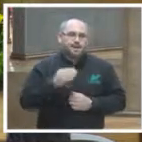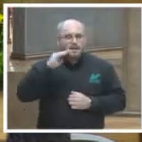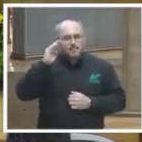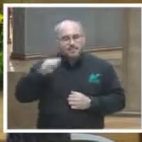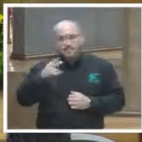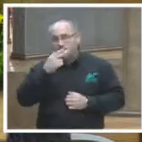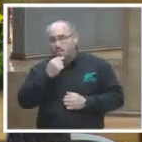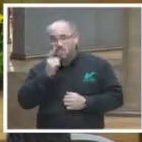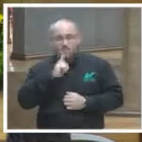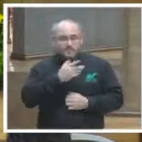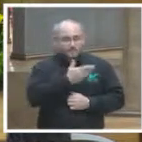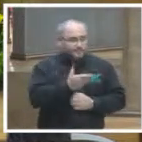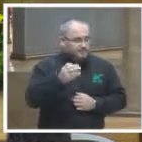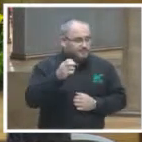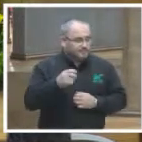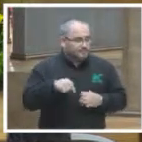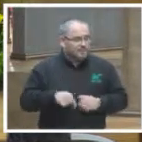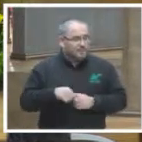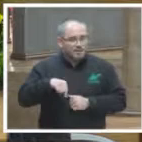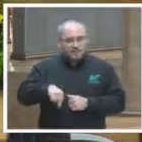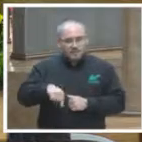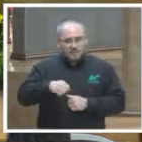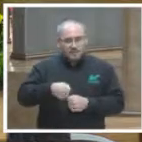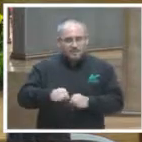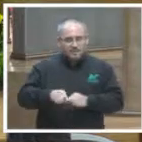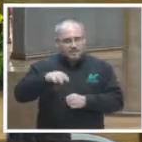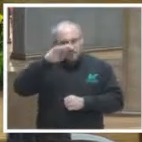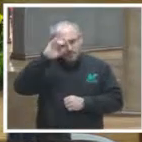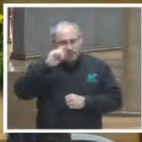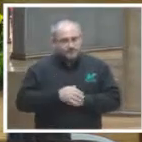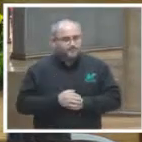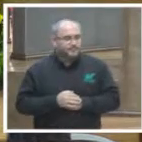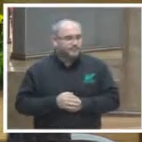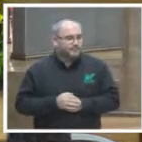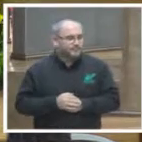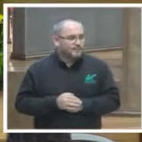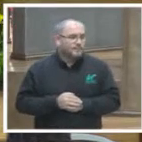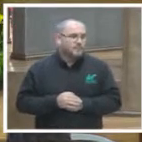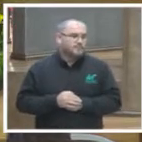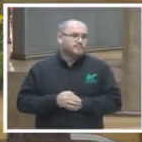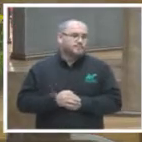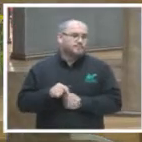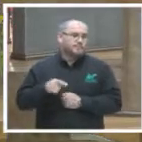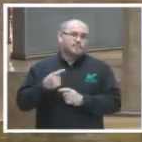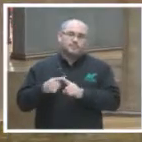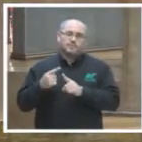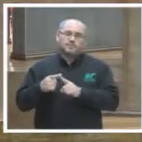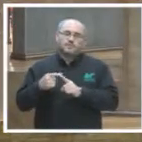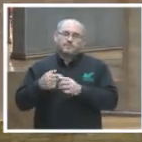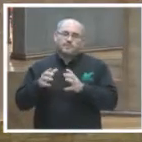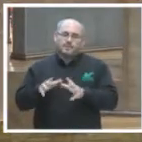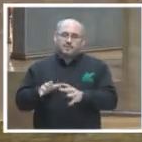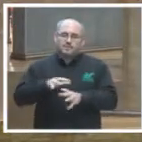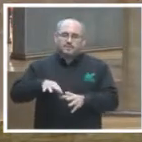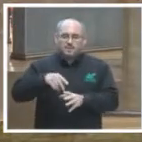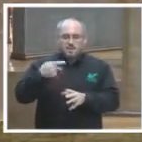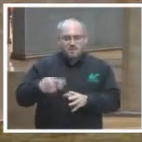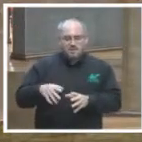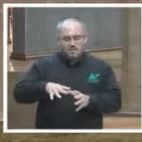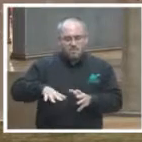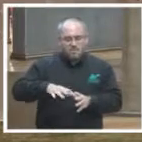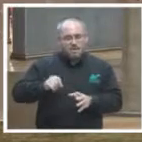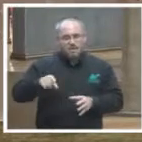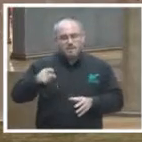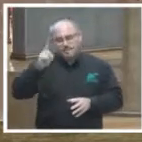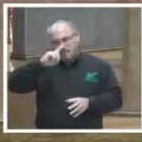y magistrados de la Sala Regional Monterrey, a las magistradas y magistrados de los tribunales electorales locales, así